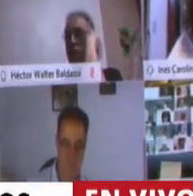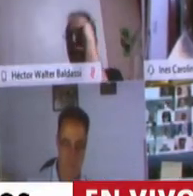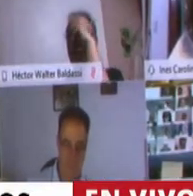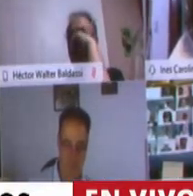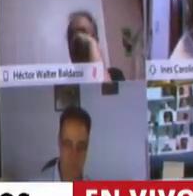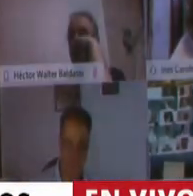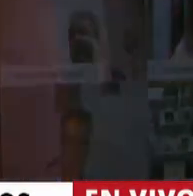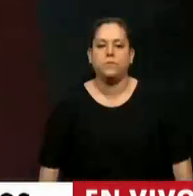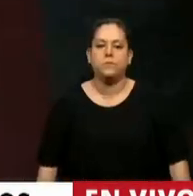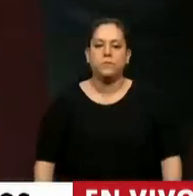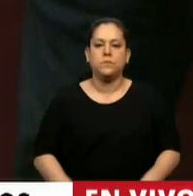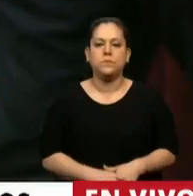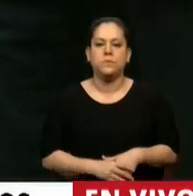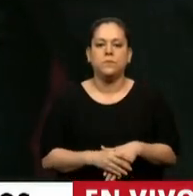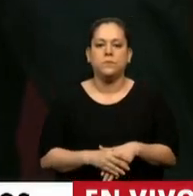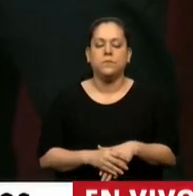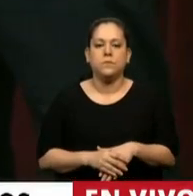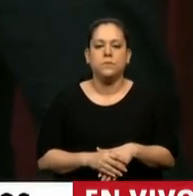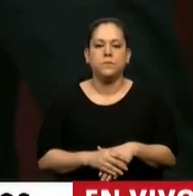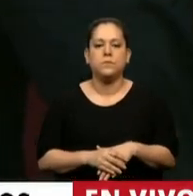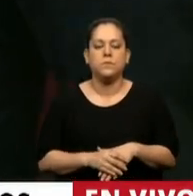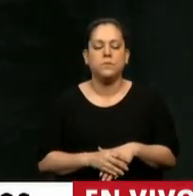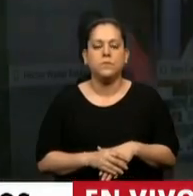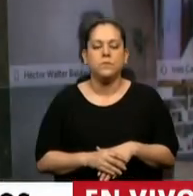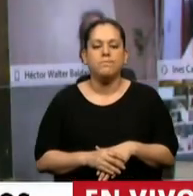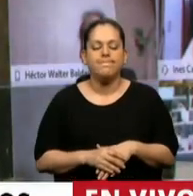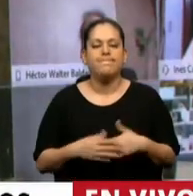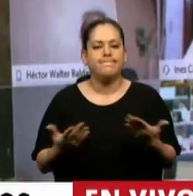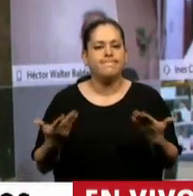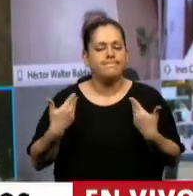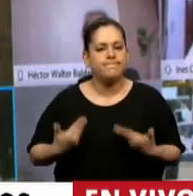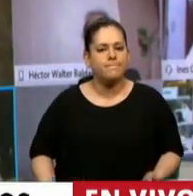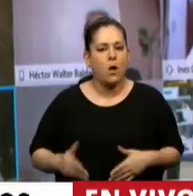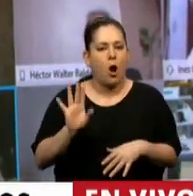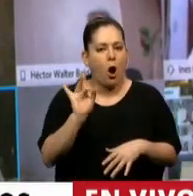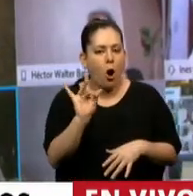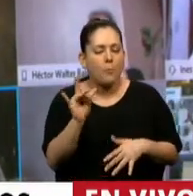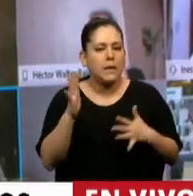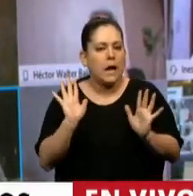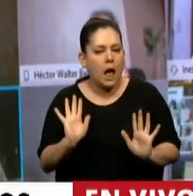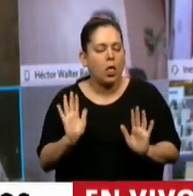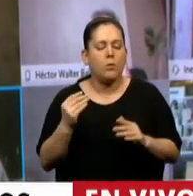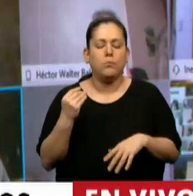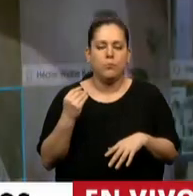Ha sido complicado explicar a mí por qué he tenido que cambiar